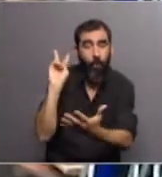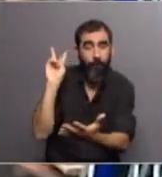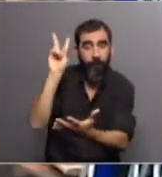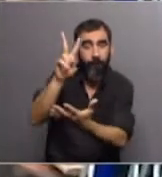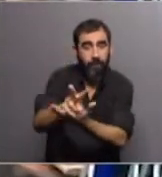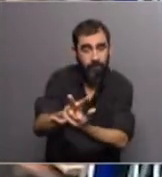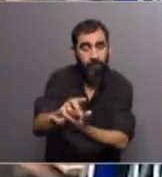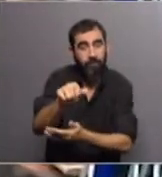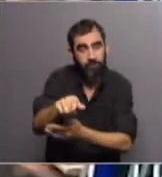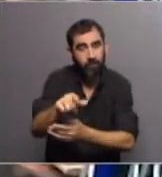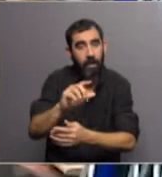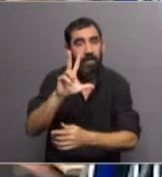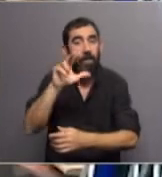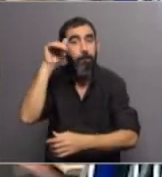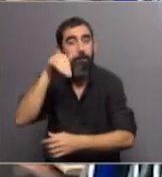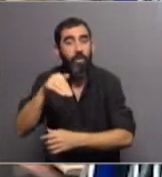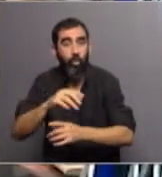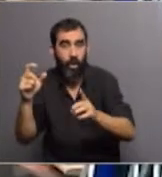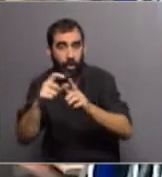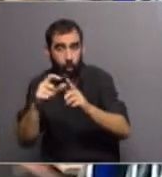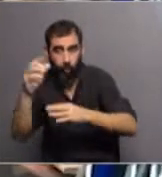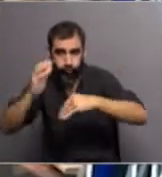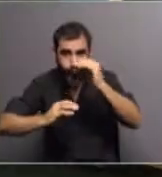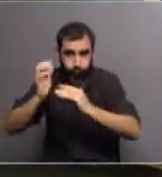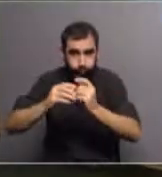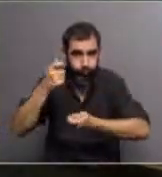que invertimos tres millones de dólares en hacerlo.